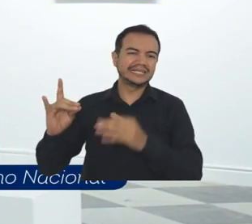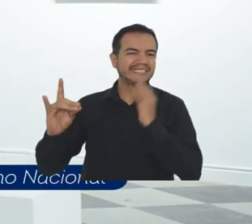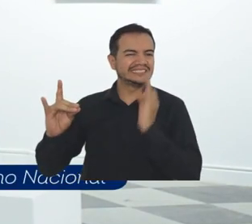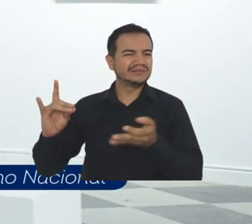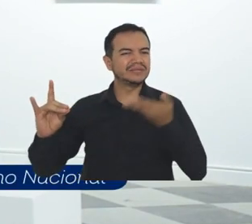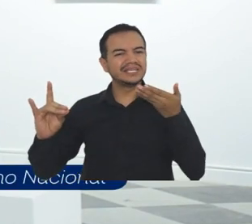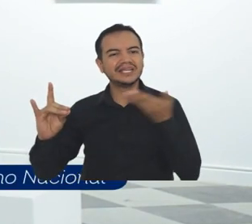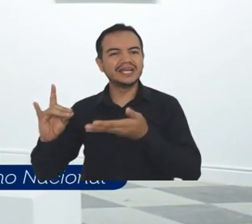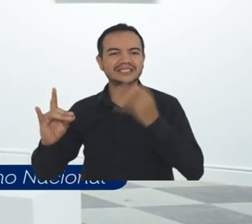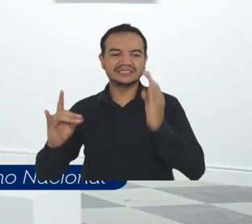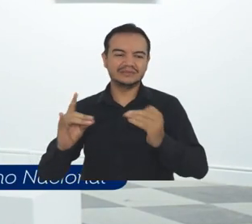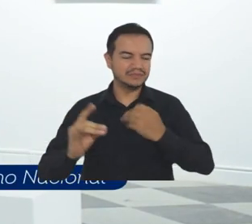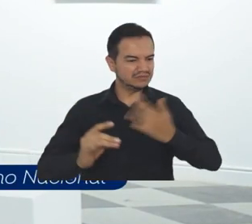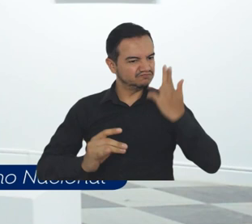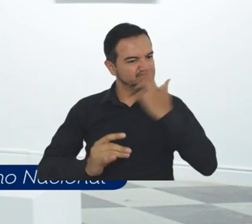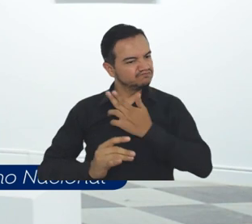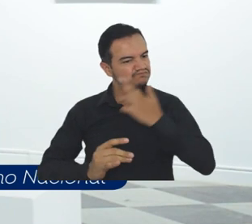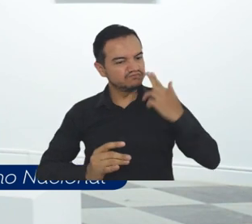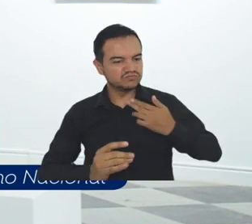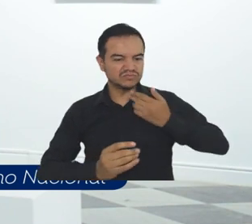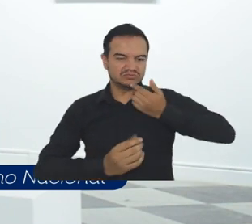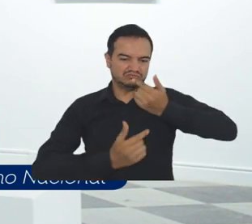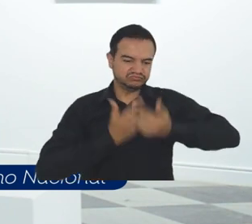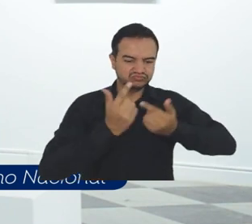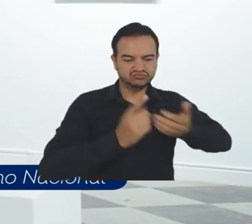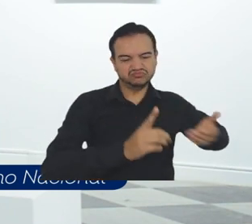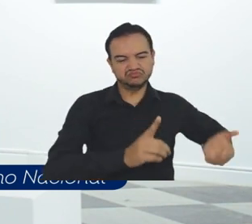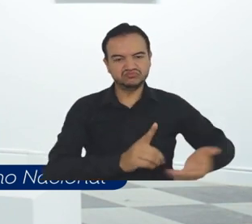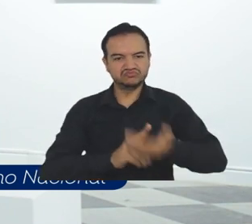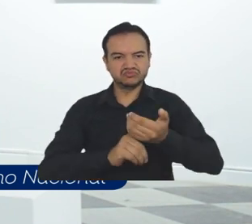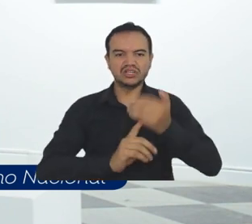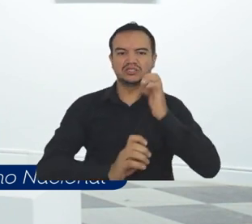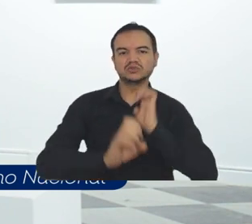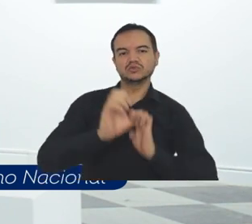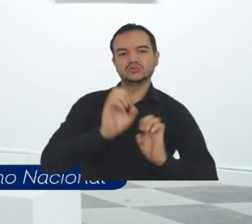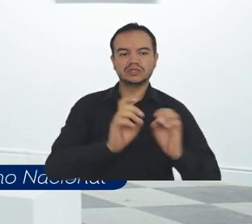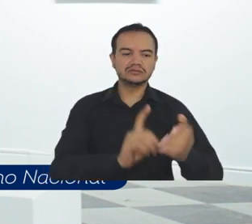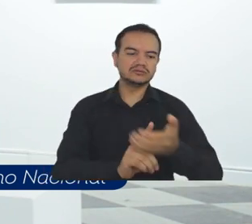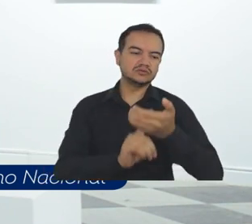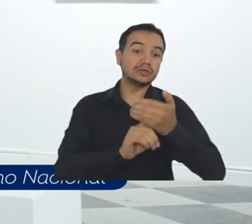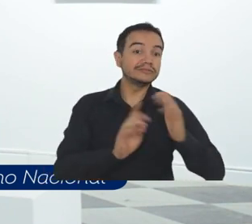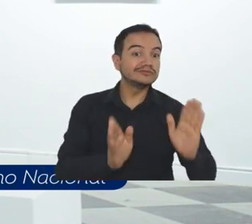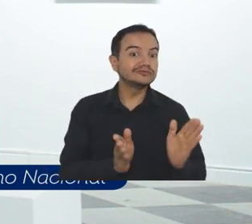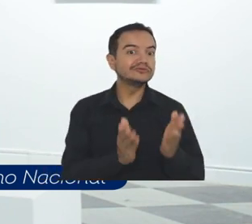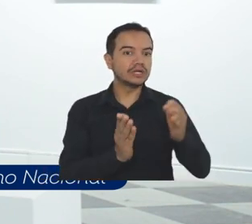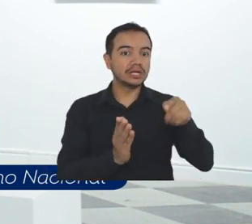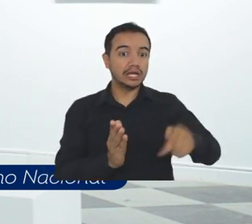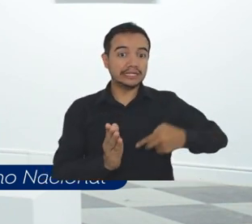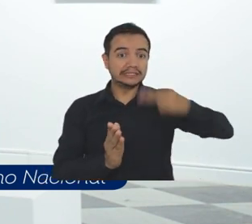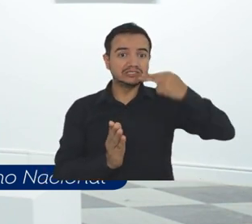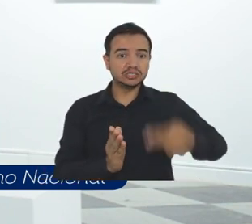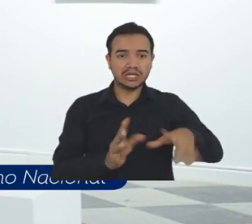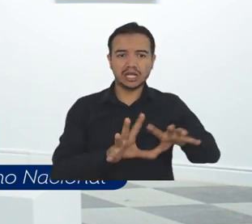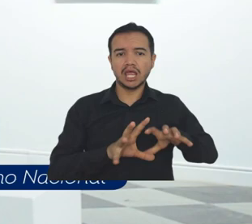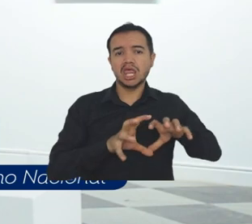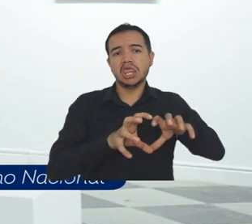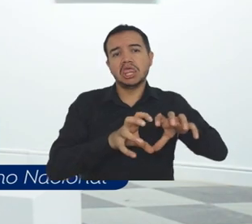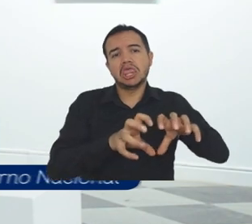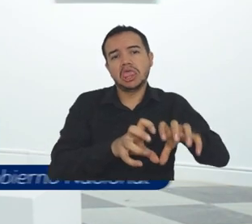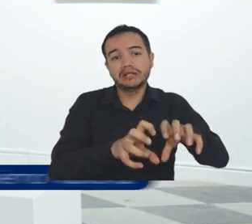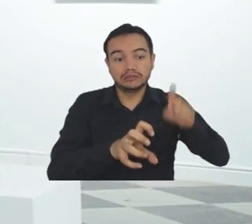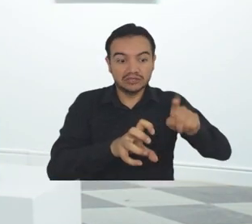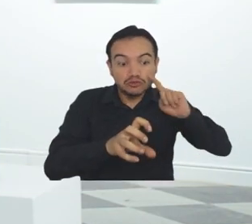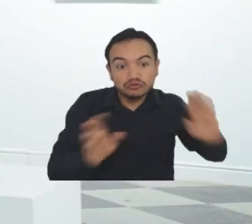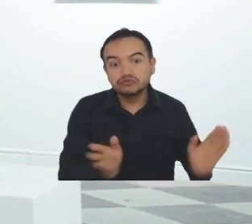universidad promotora de la defensa del patrimonio, hay que recuperar este patrimonio